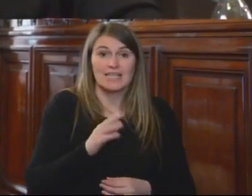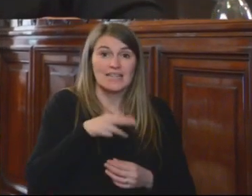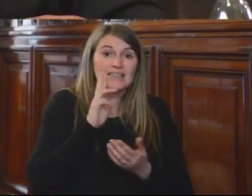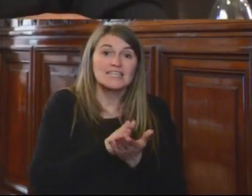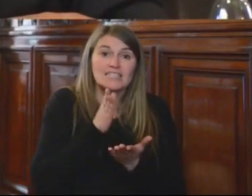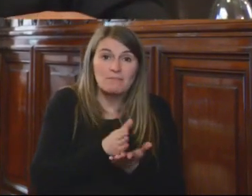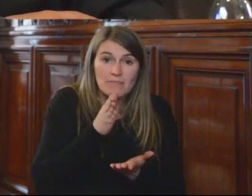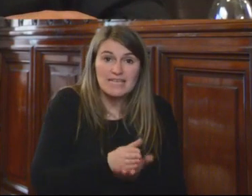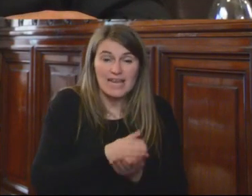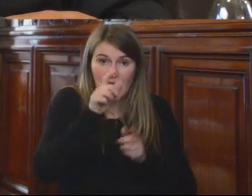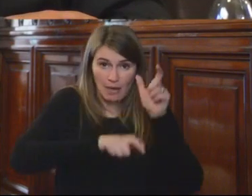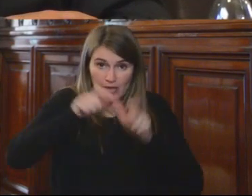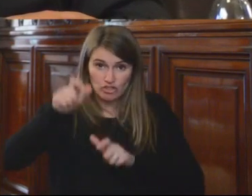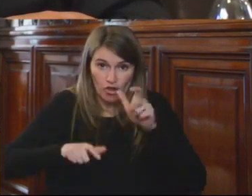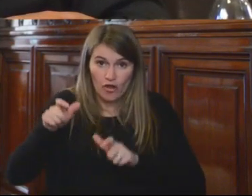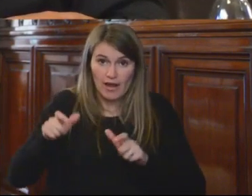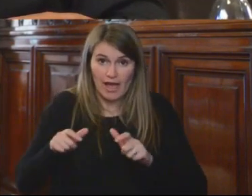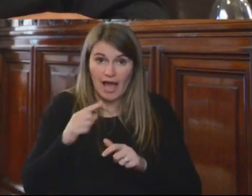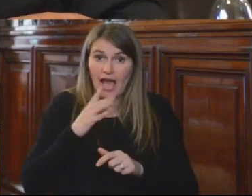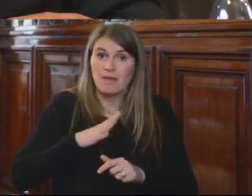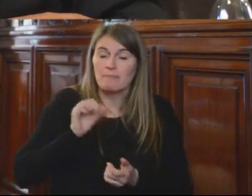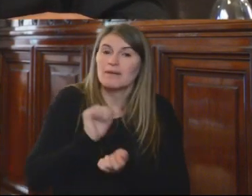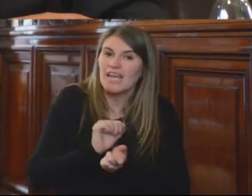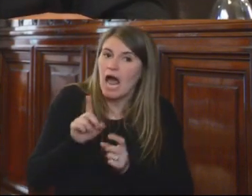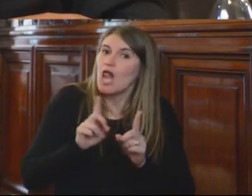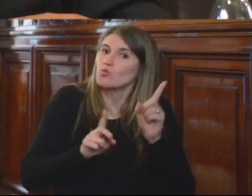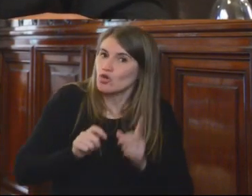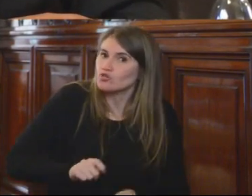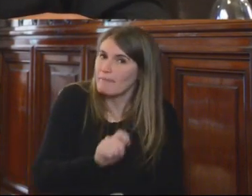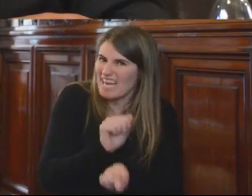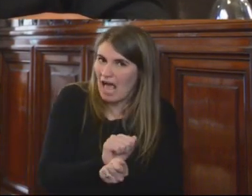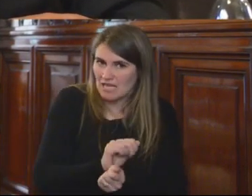personas y procesos penales que tienen las personas que han sido destituidas.